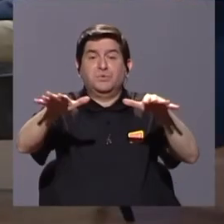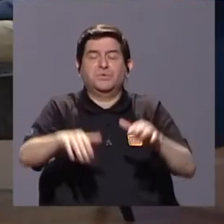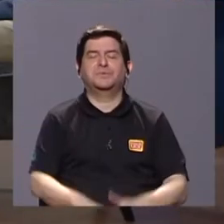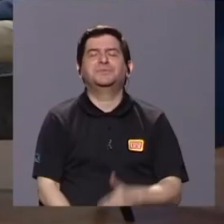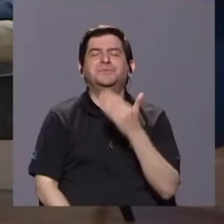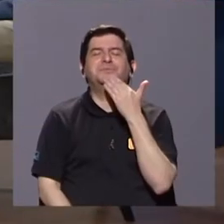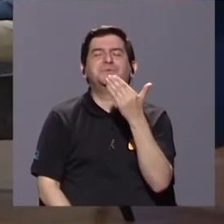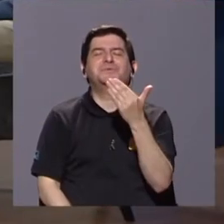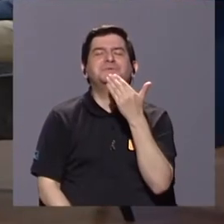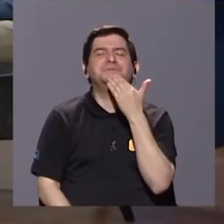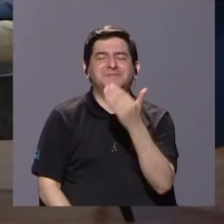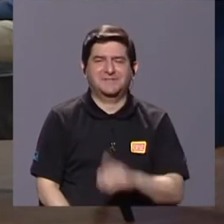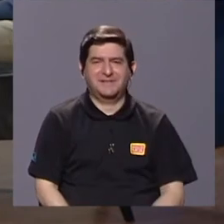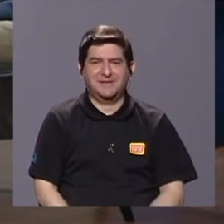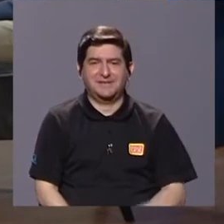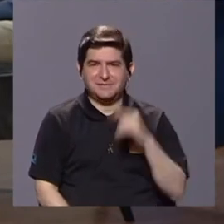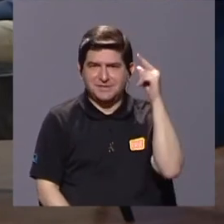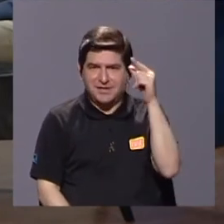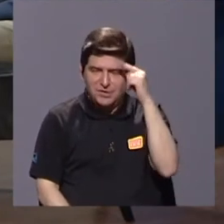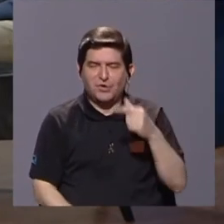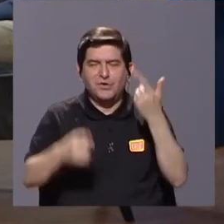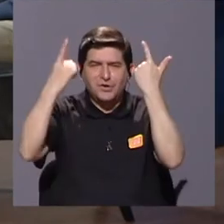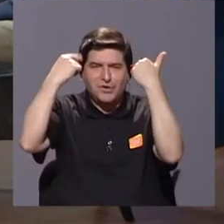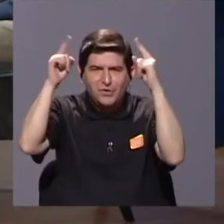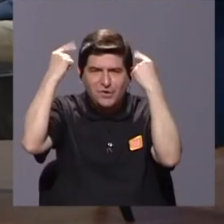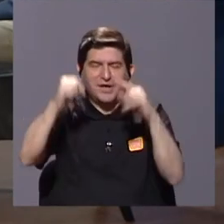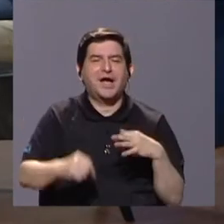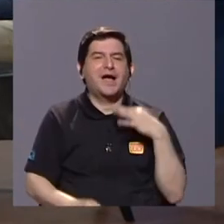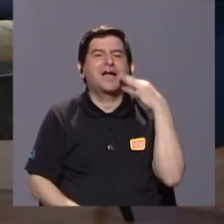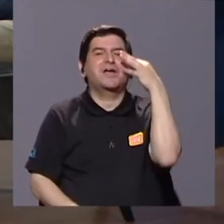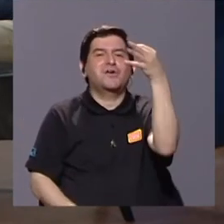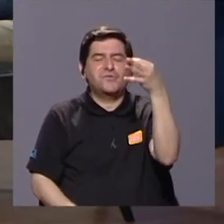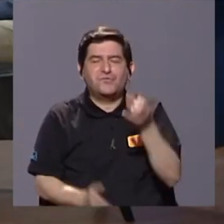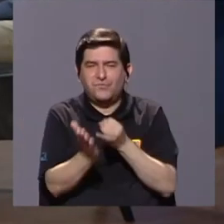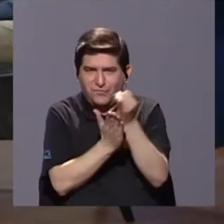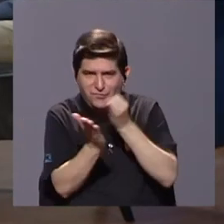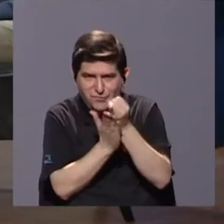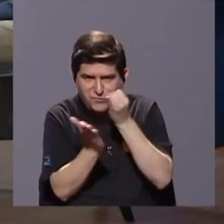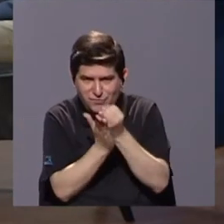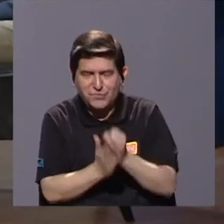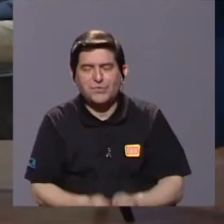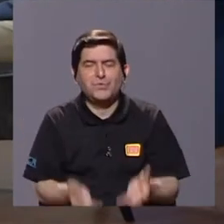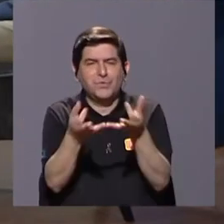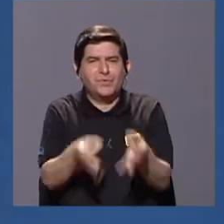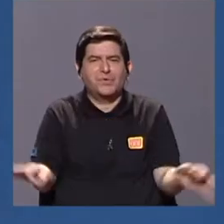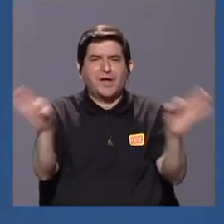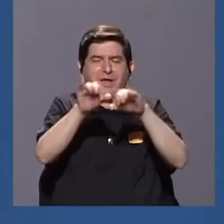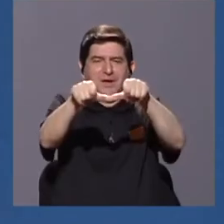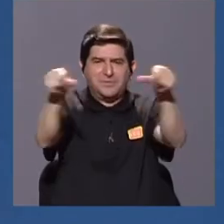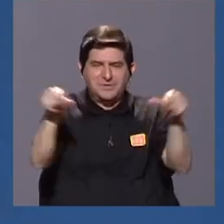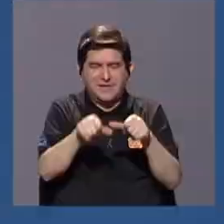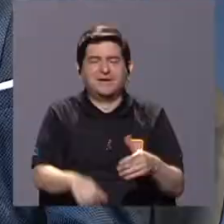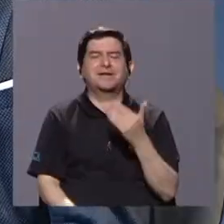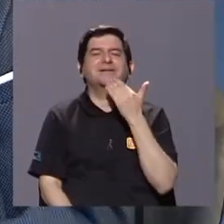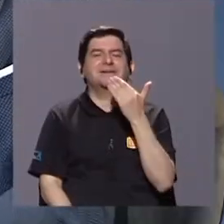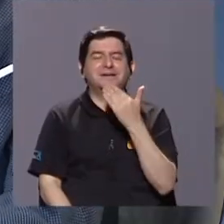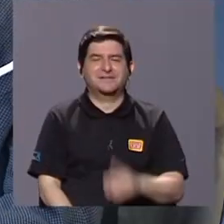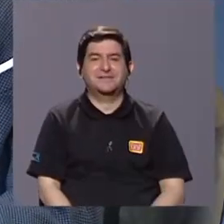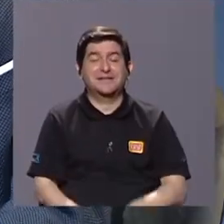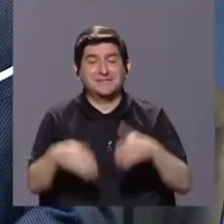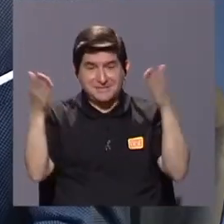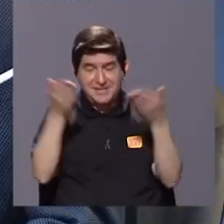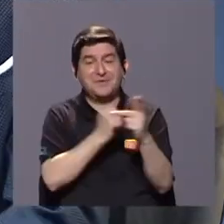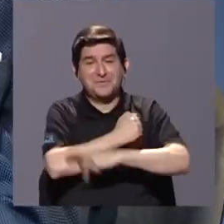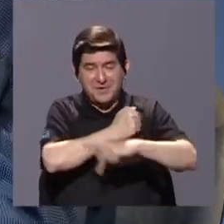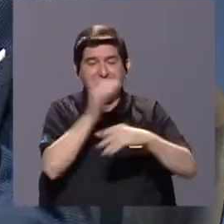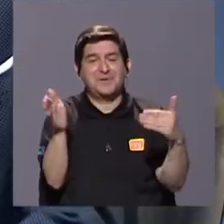Muchísimas gracias, Andrea, y desde luego muchos éxitos en futuras investigaciones en este importante campo. Muchísimas gracias. Y bienvenida